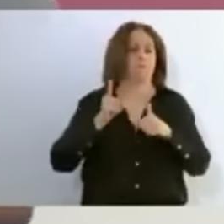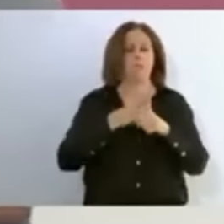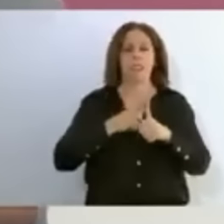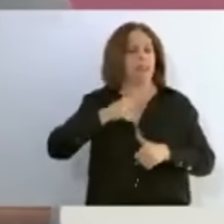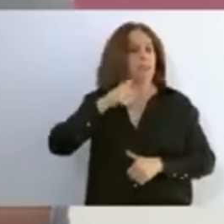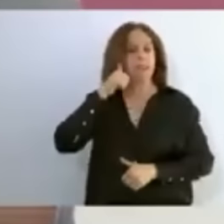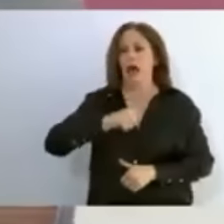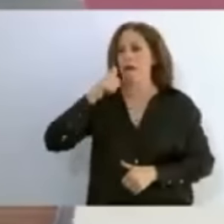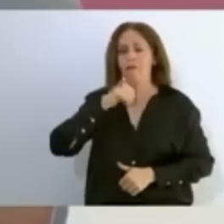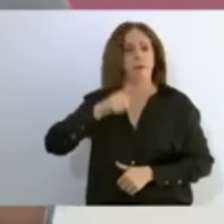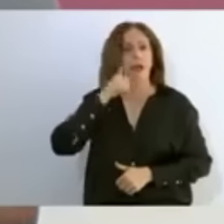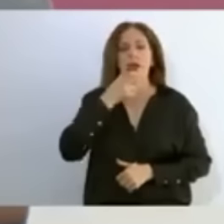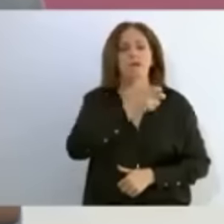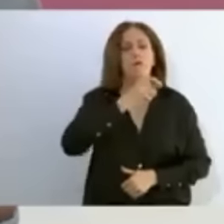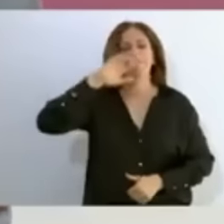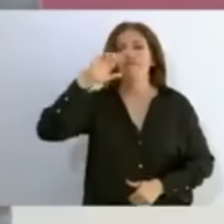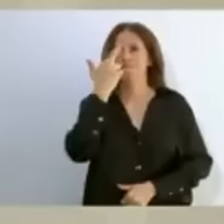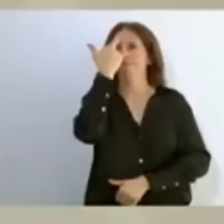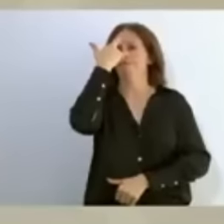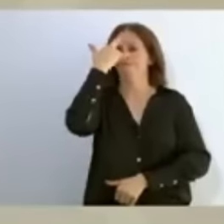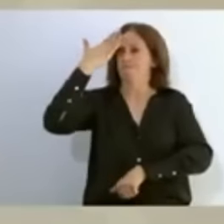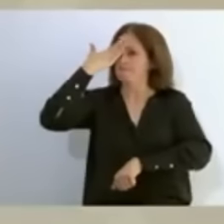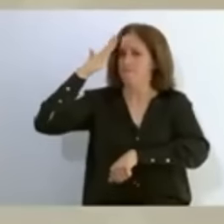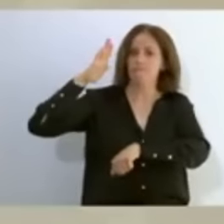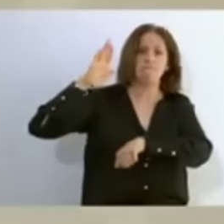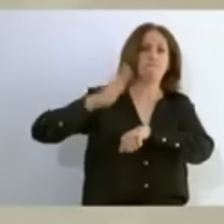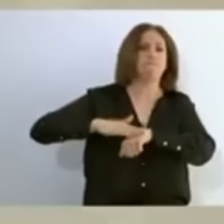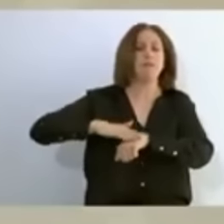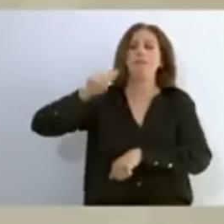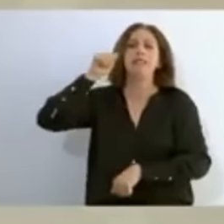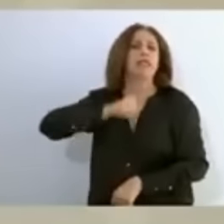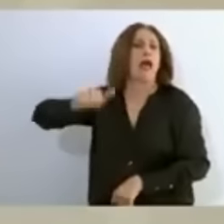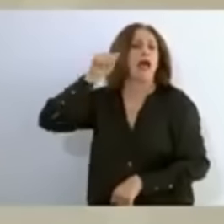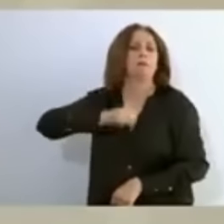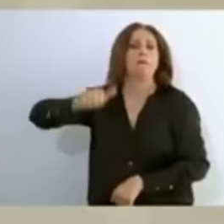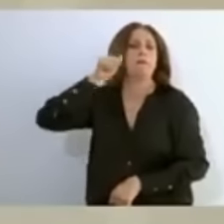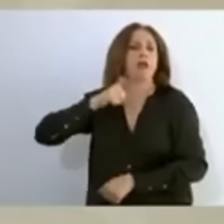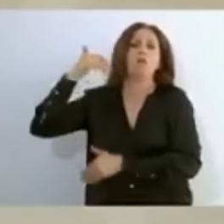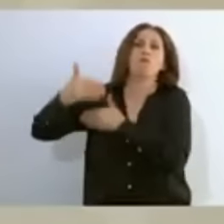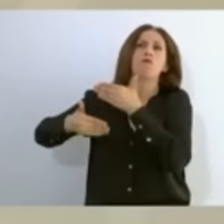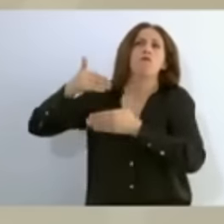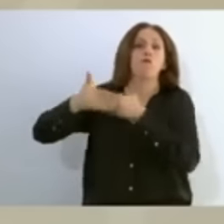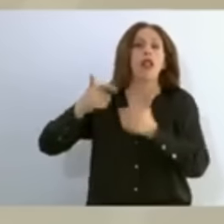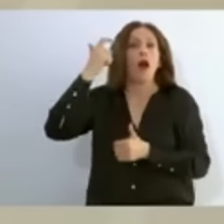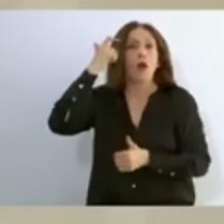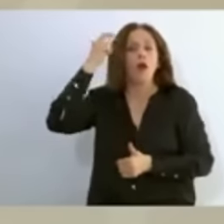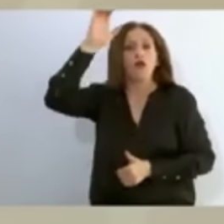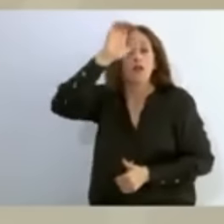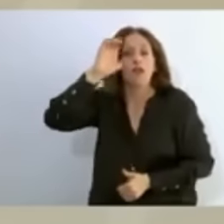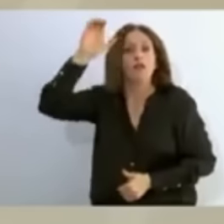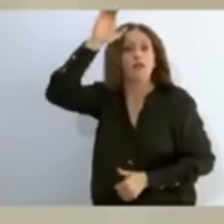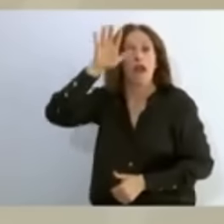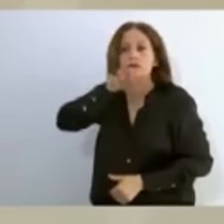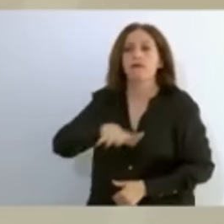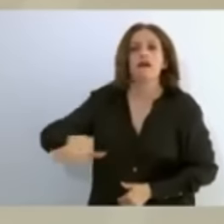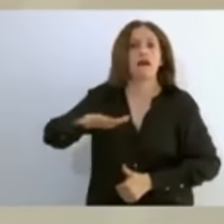volverá una herencia histórica provechosa, que durará para siempre a través de la revolución de las conciencias. Aquí, como en